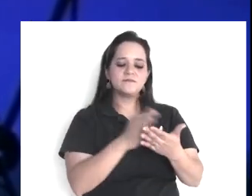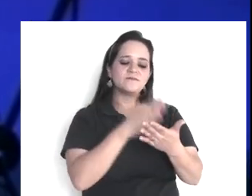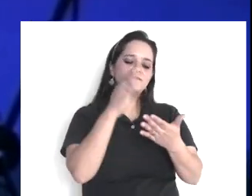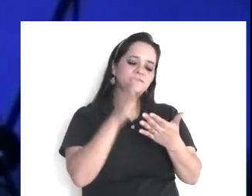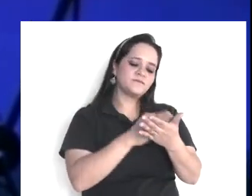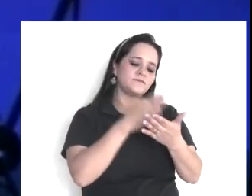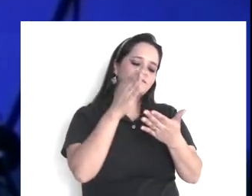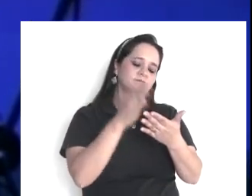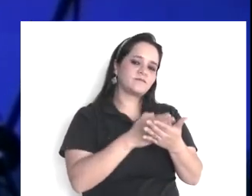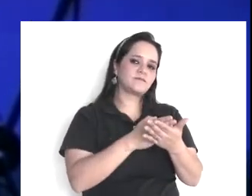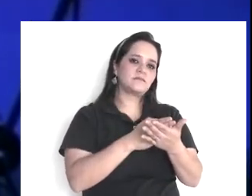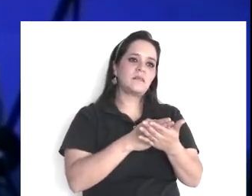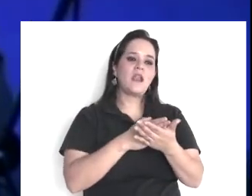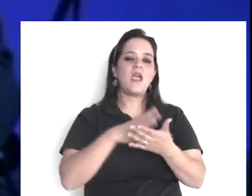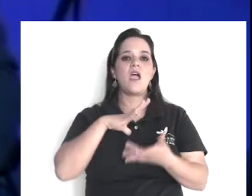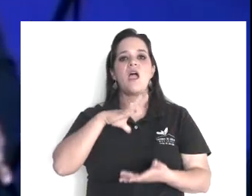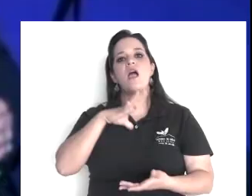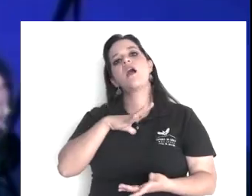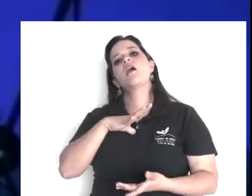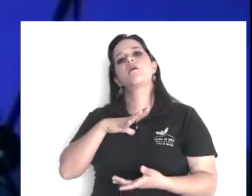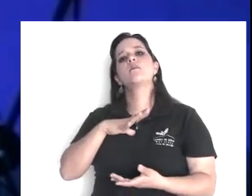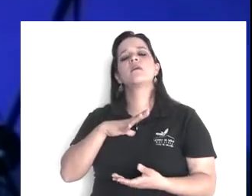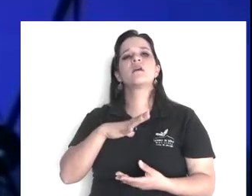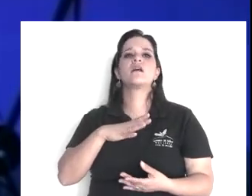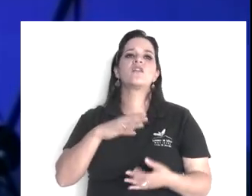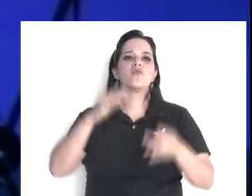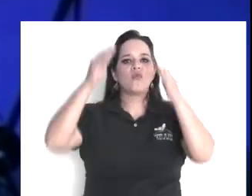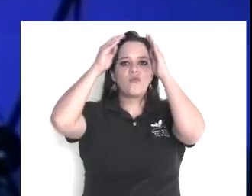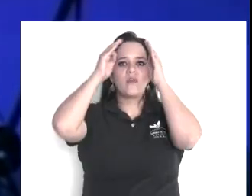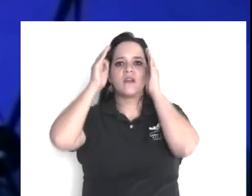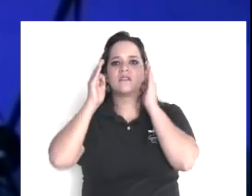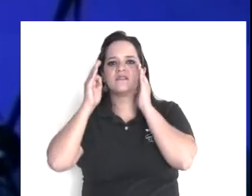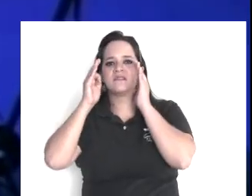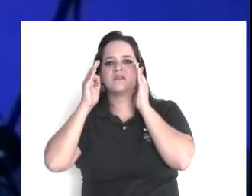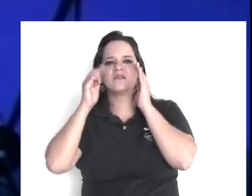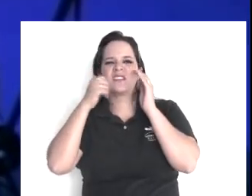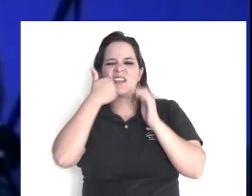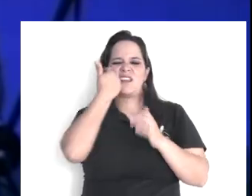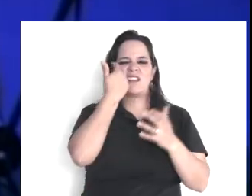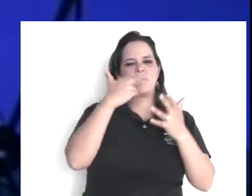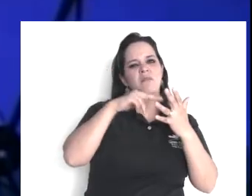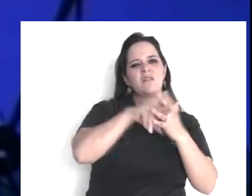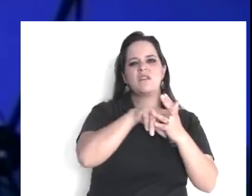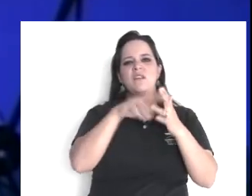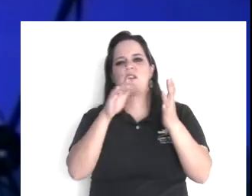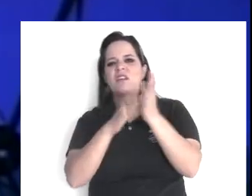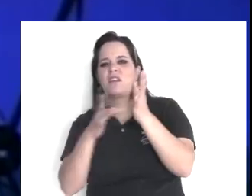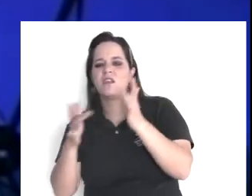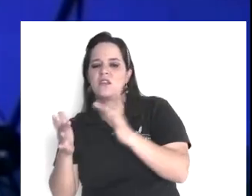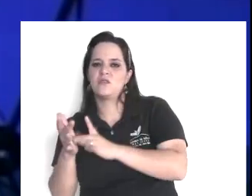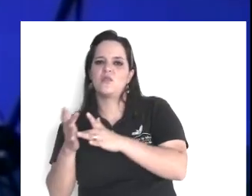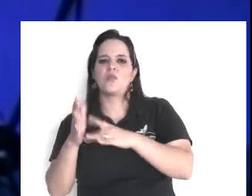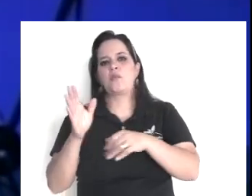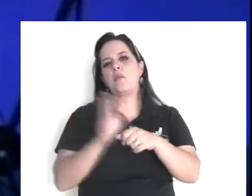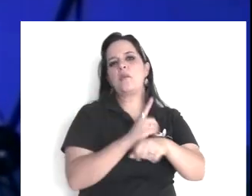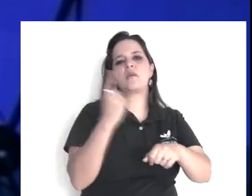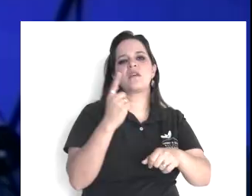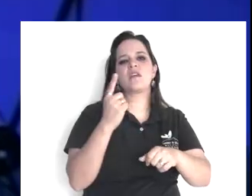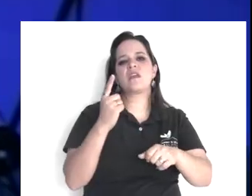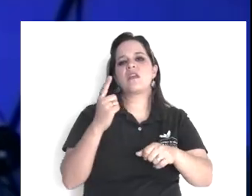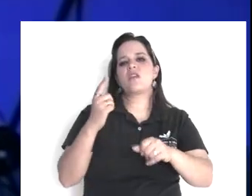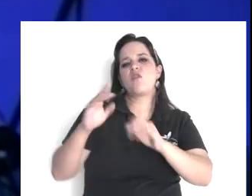estaban ya, asediando a Jesús, todas las apariencias, eran, aparentemente, él era un violador, de la ley,